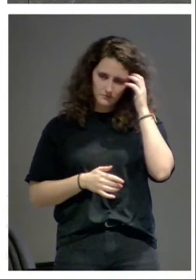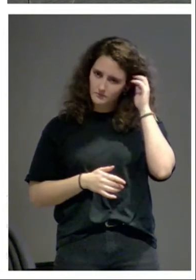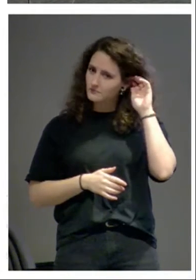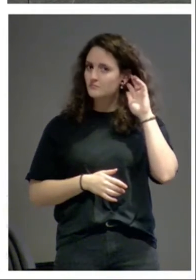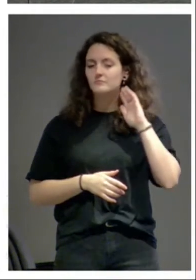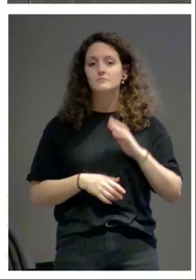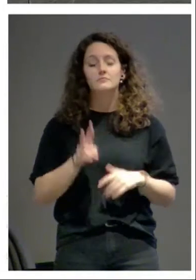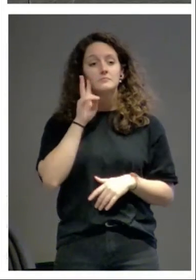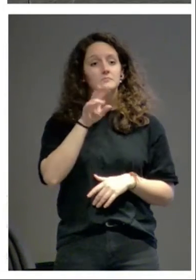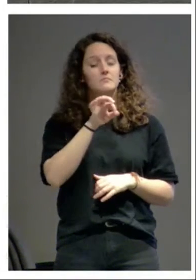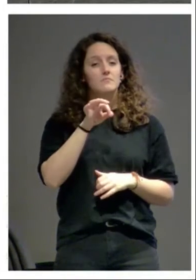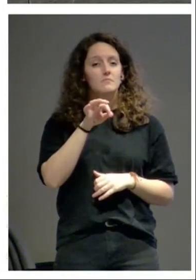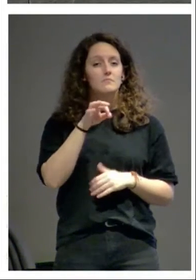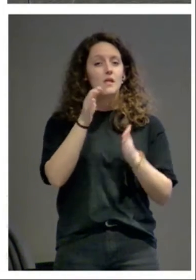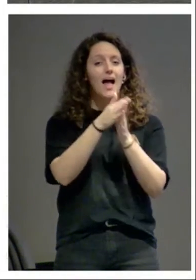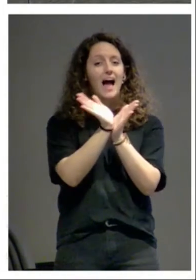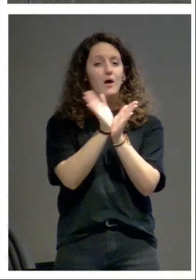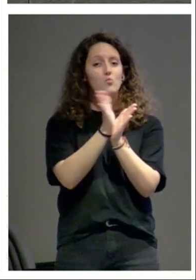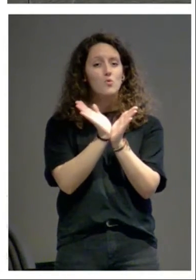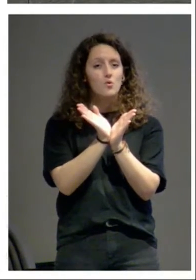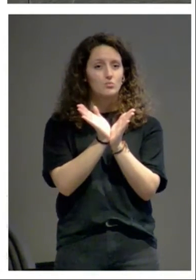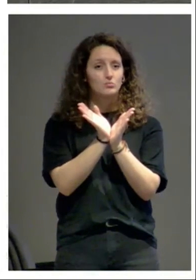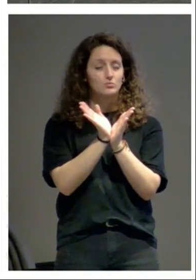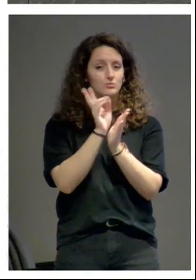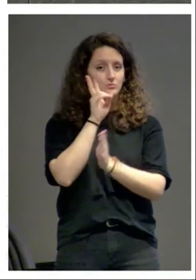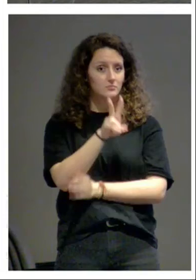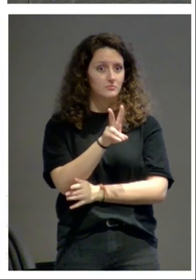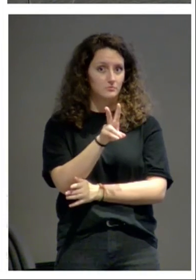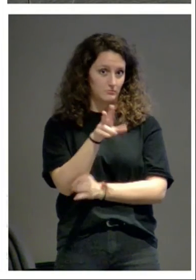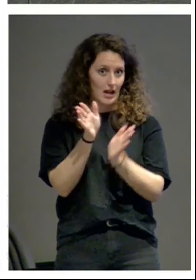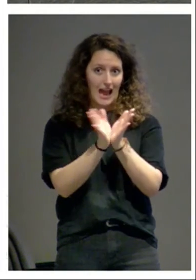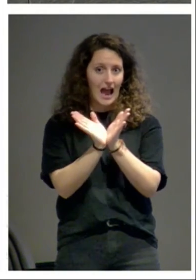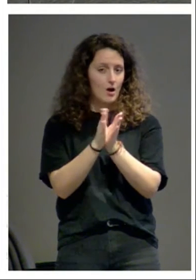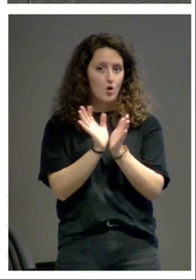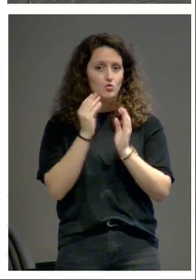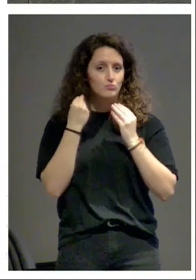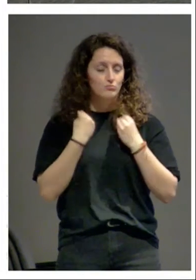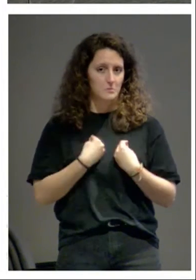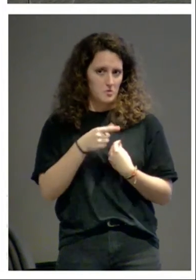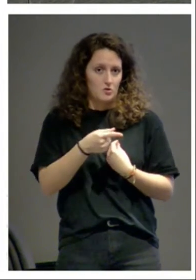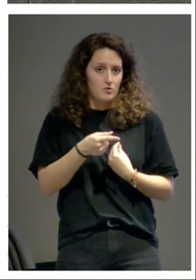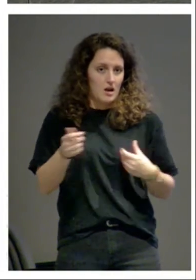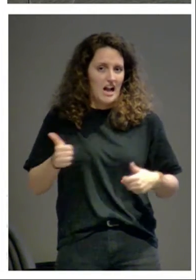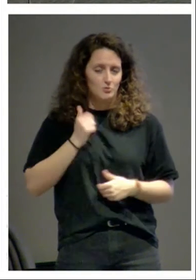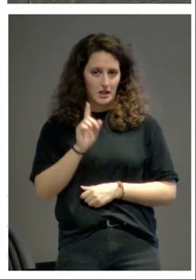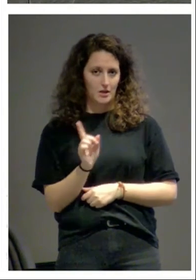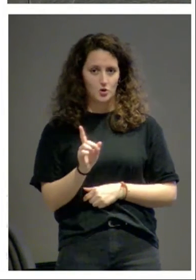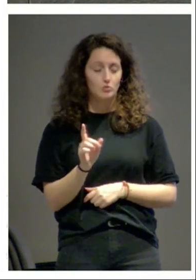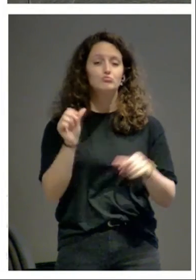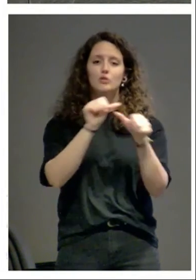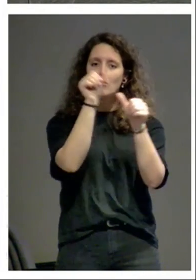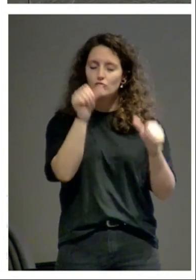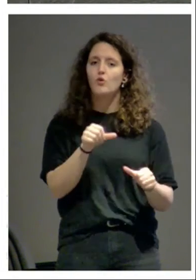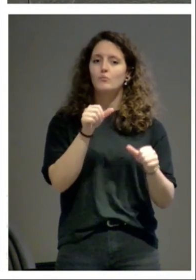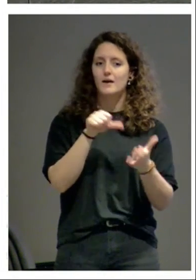Miran ustedes los ángulos y los ángulos son los mismos esto no es casual es una manera de hacer